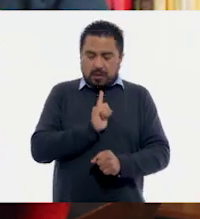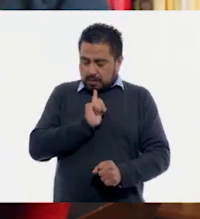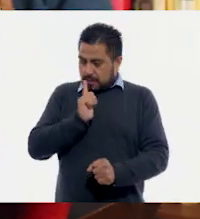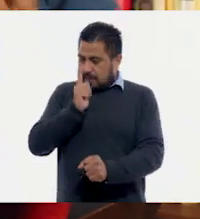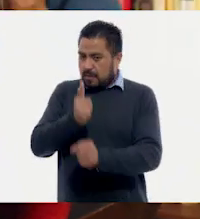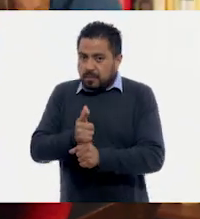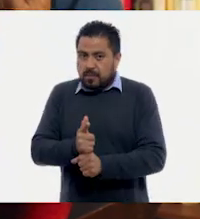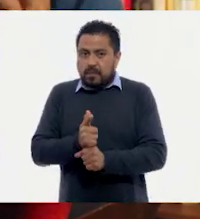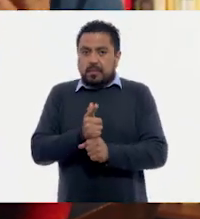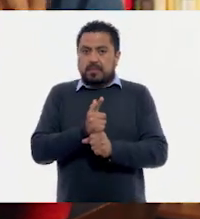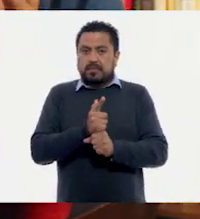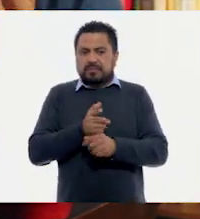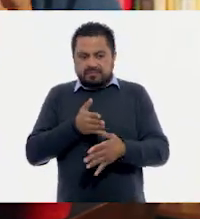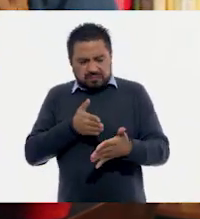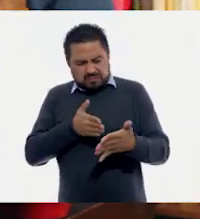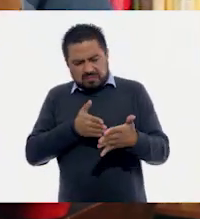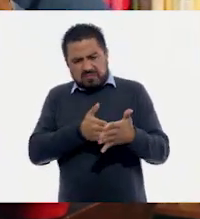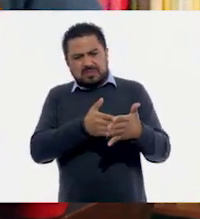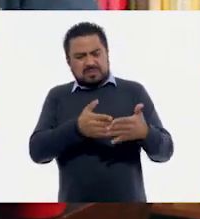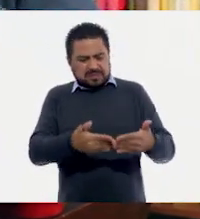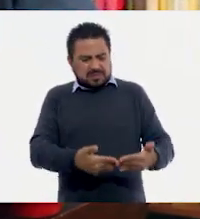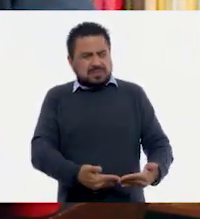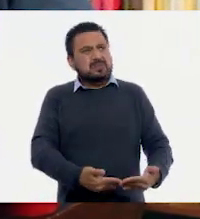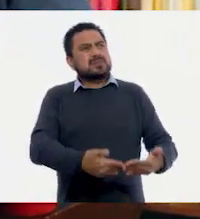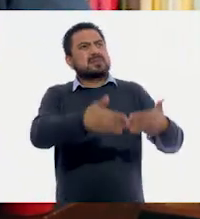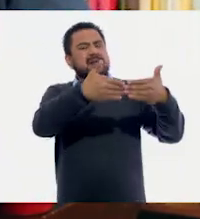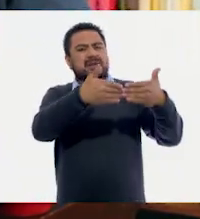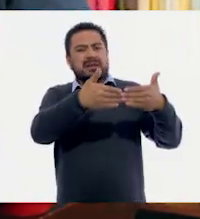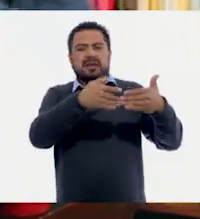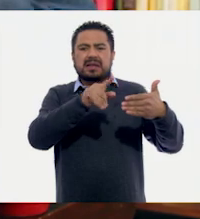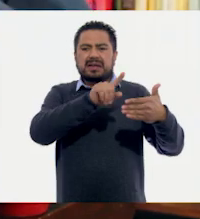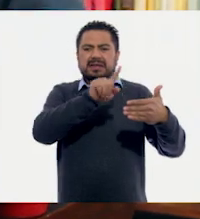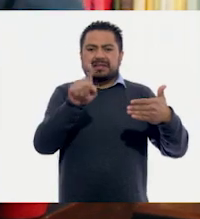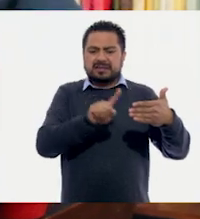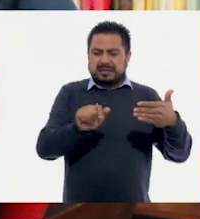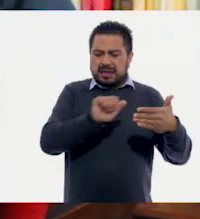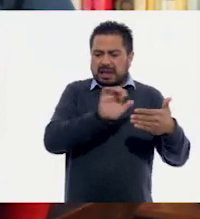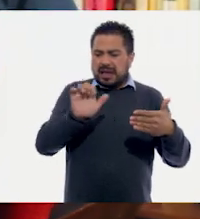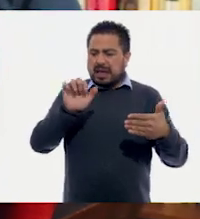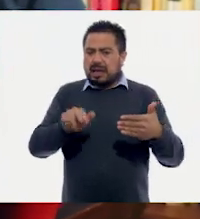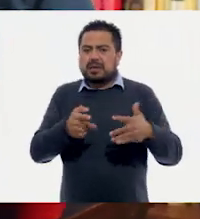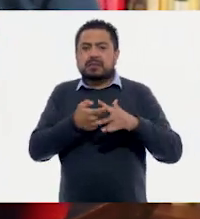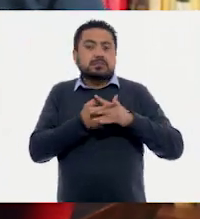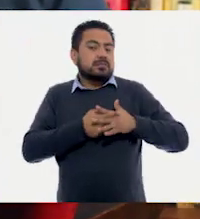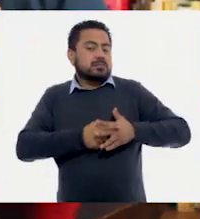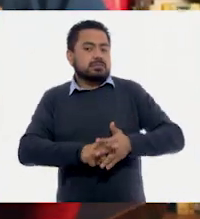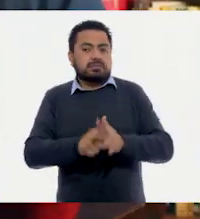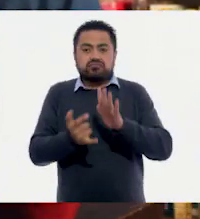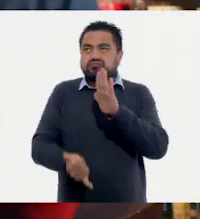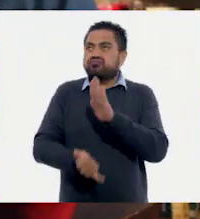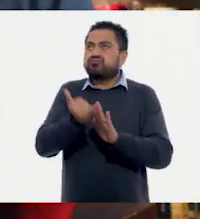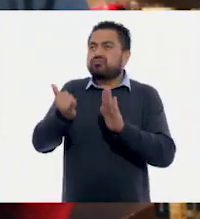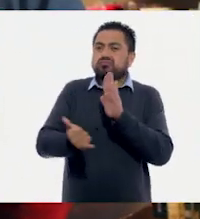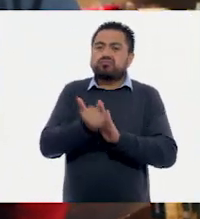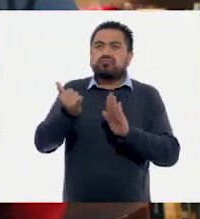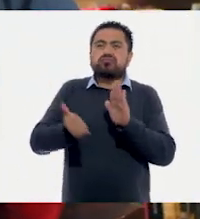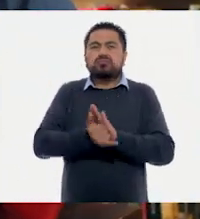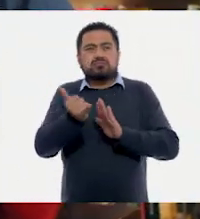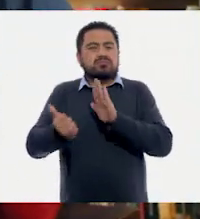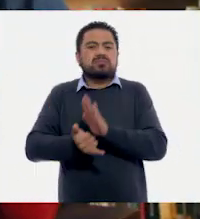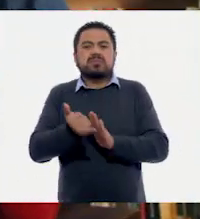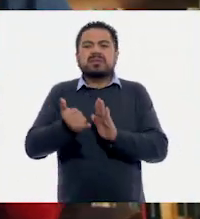que derribaron unos muros en un zacatale allá en la población y empezó una construcción. Se construía